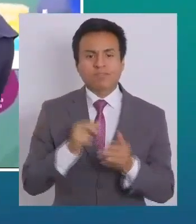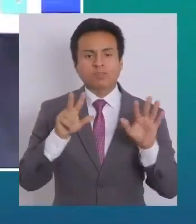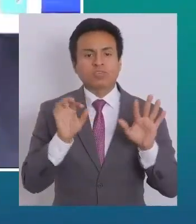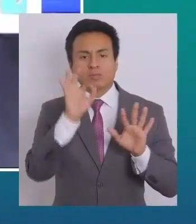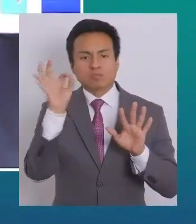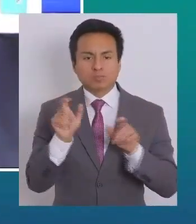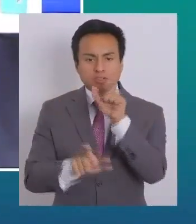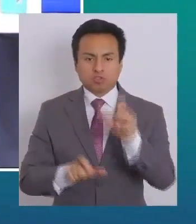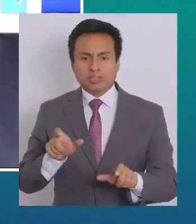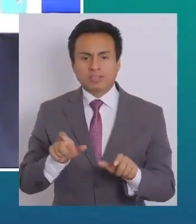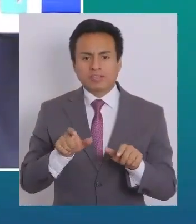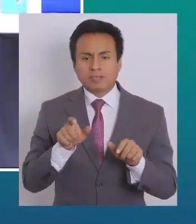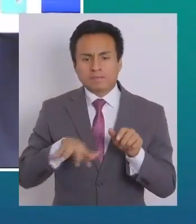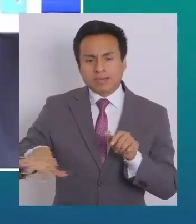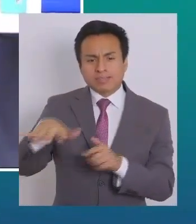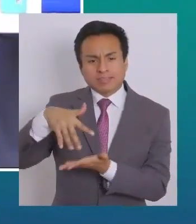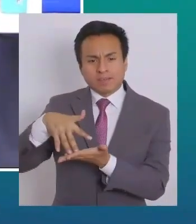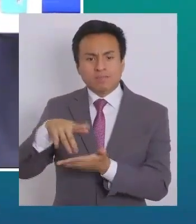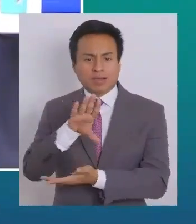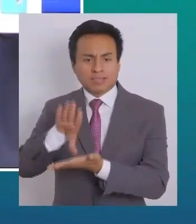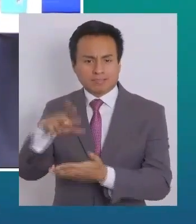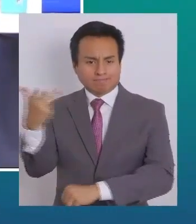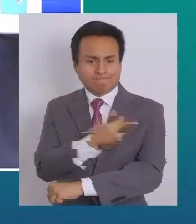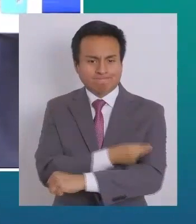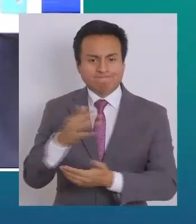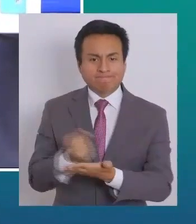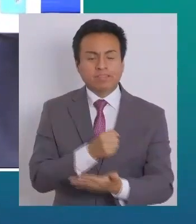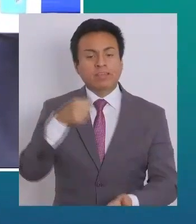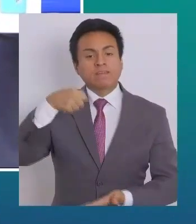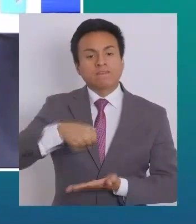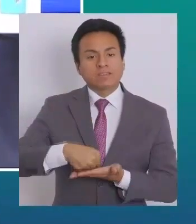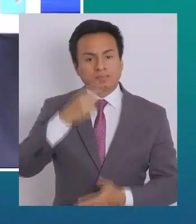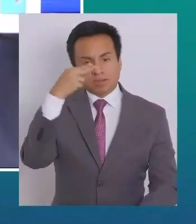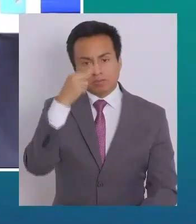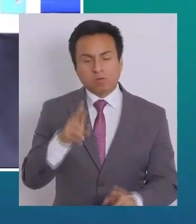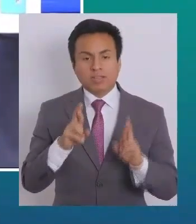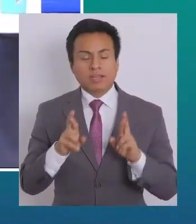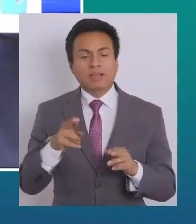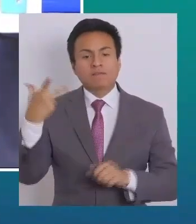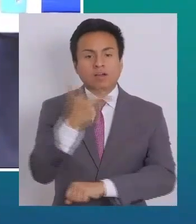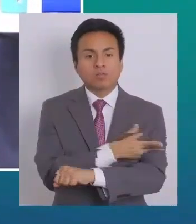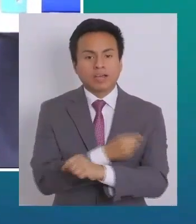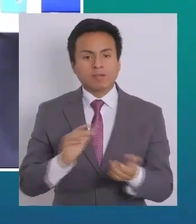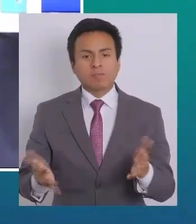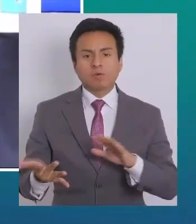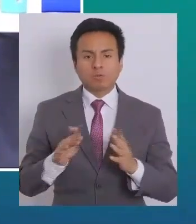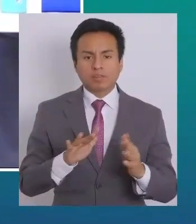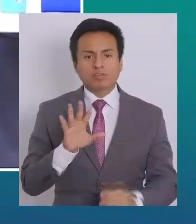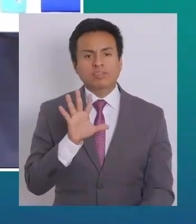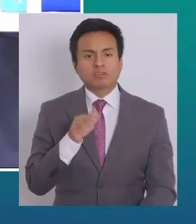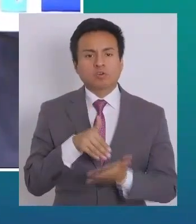% de la población susceptible del país y a fines de marzo, ojalá Dios quiera vacunar por lo menos a